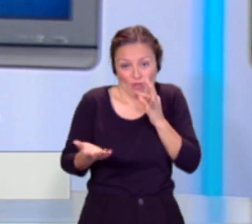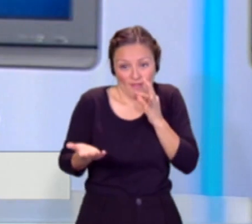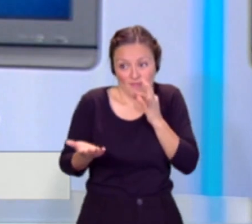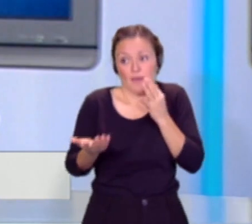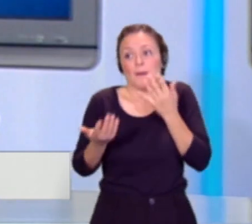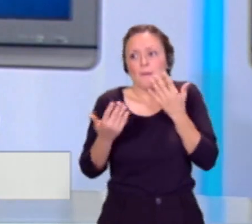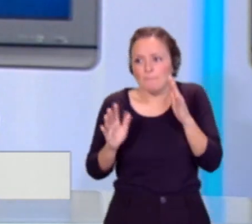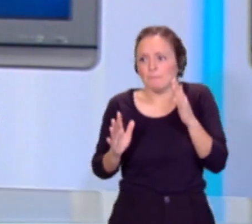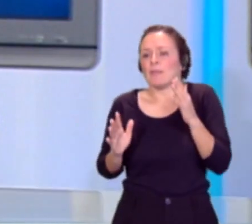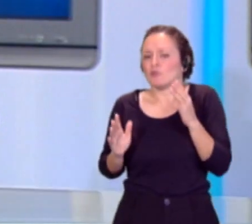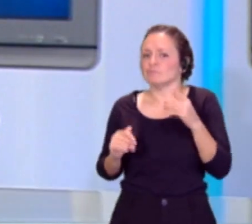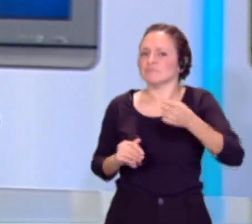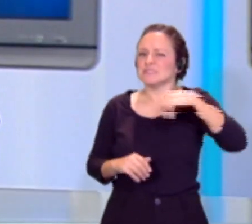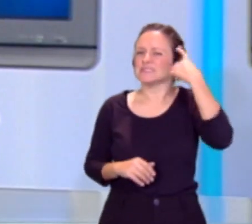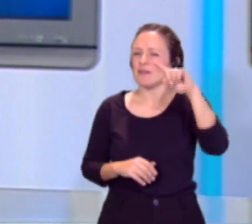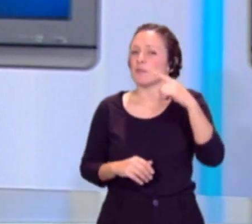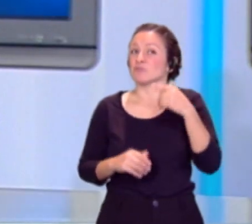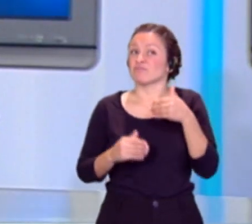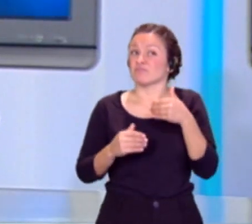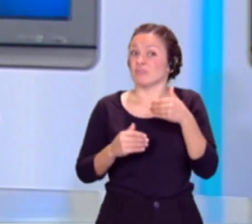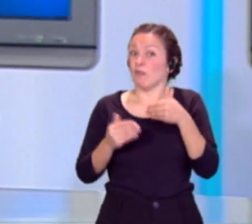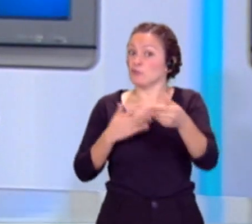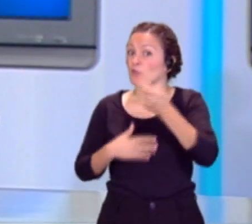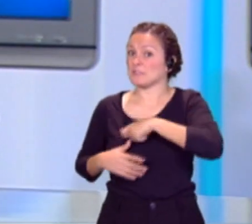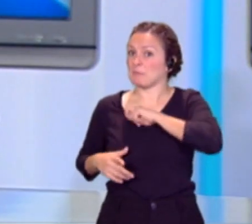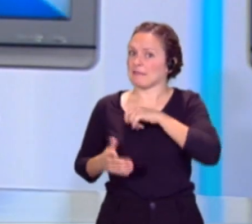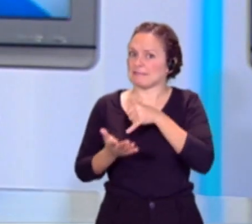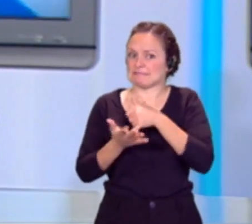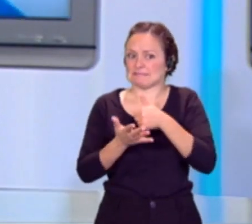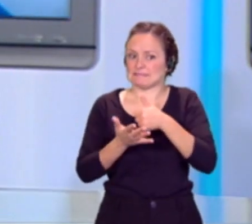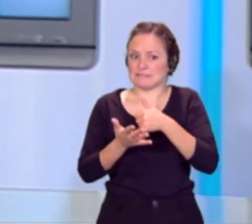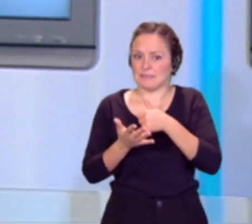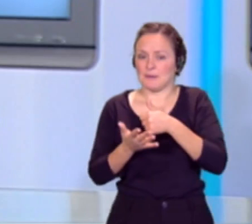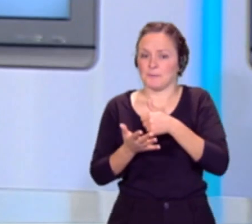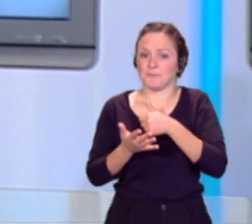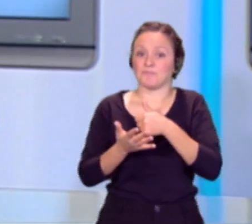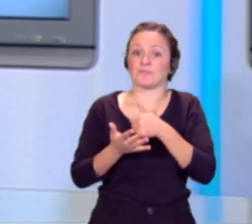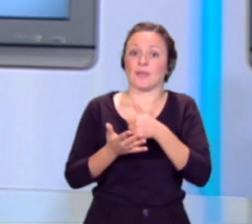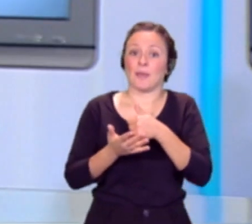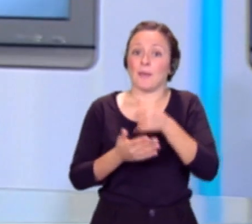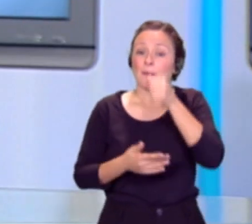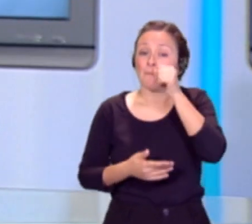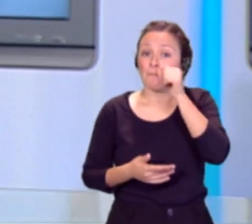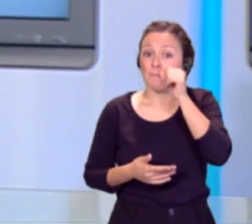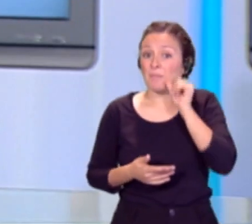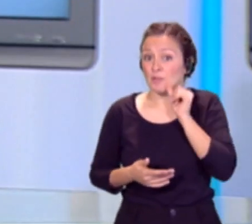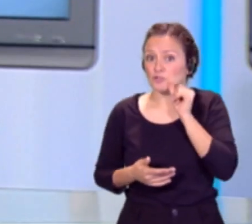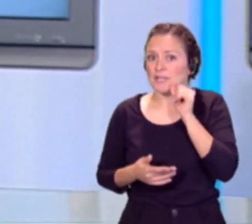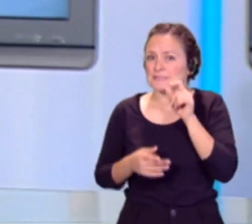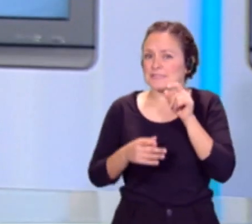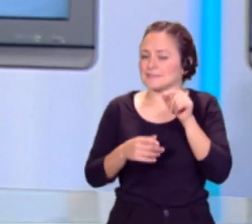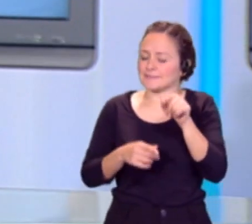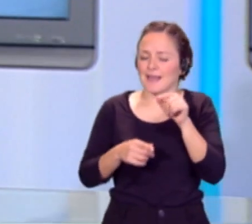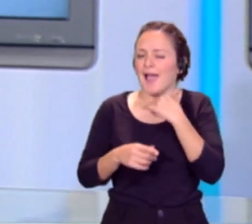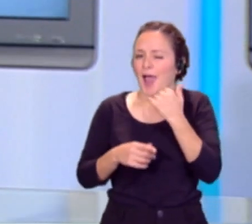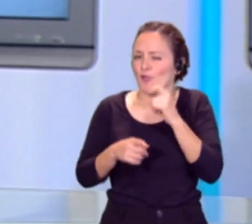sabemos es que no va a ser nada bueno para España. Pedro Sánchez sí se ha caracterizado por algo desde que es